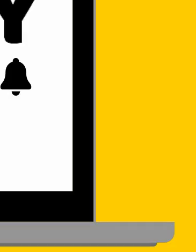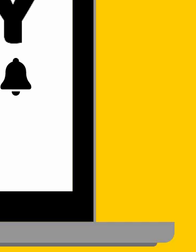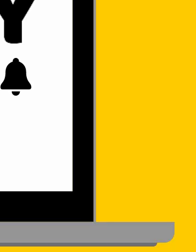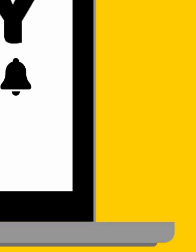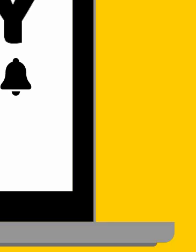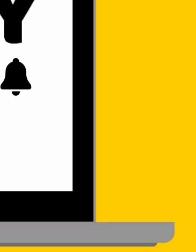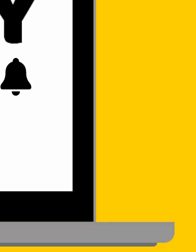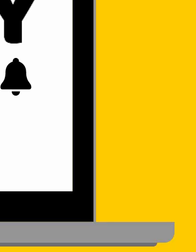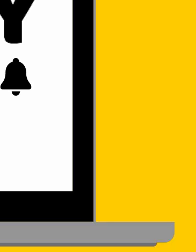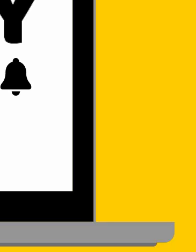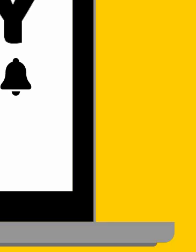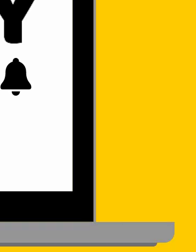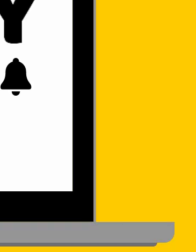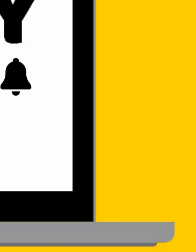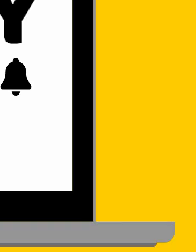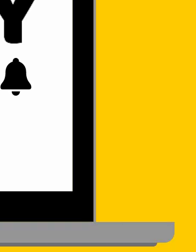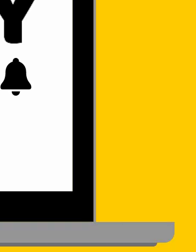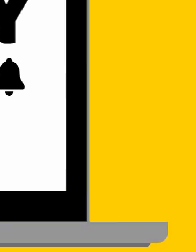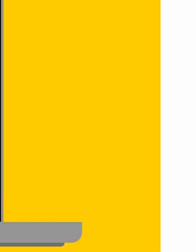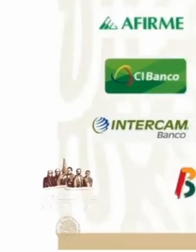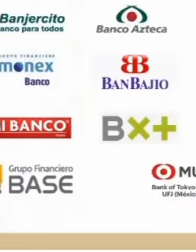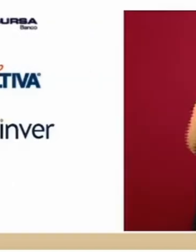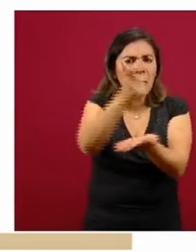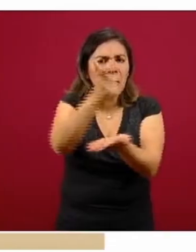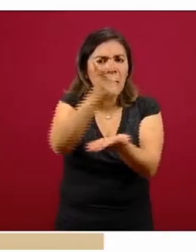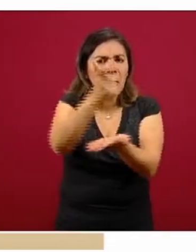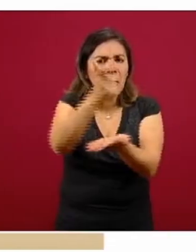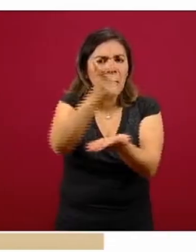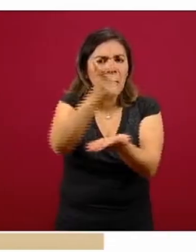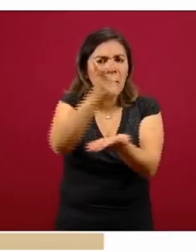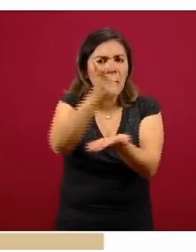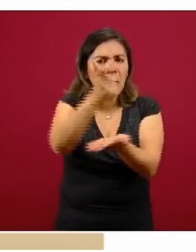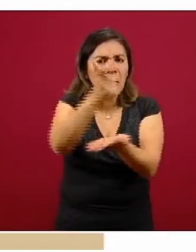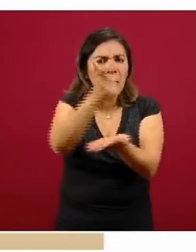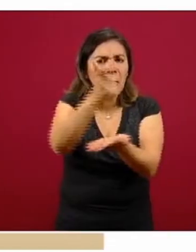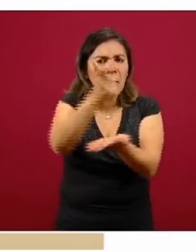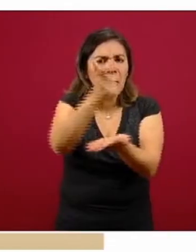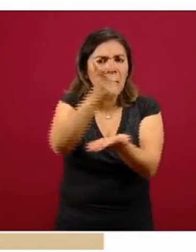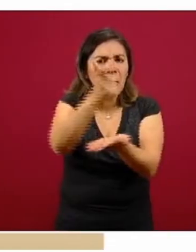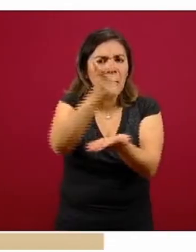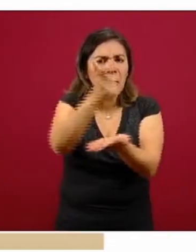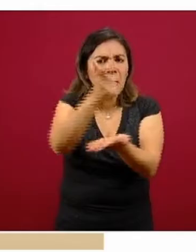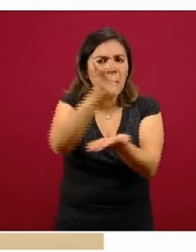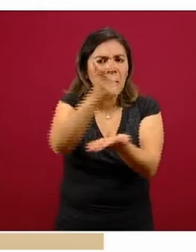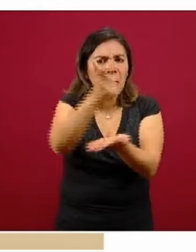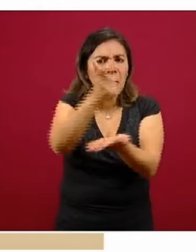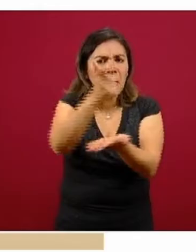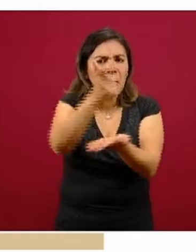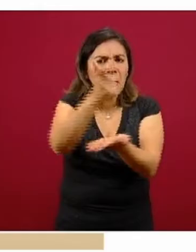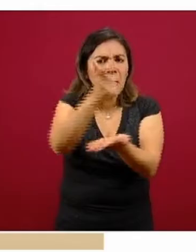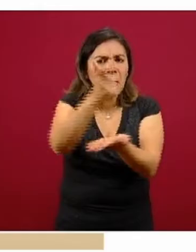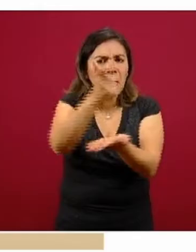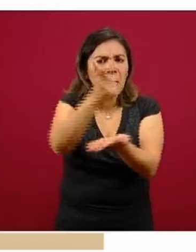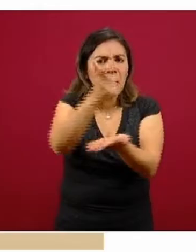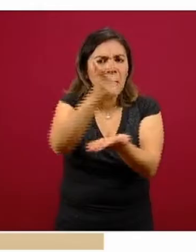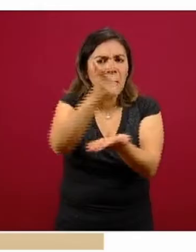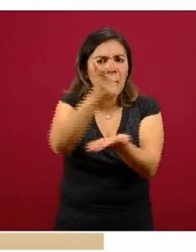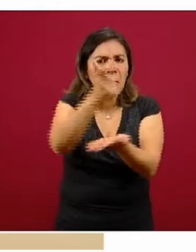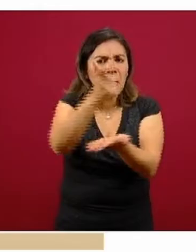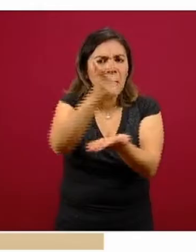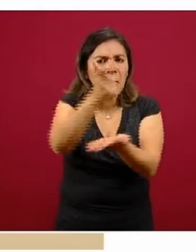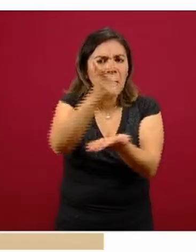notificación de un nuevo video que tal vez te pueda interesar. Bueno, comenzamos con esta imagen de las instituciones